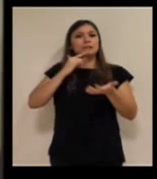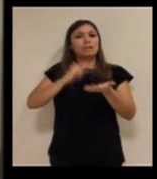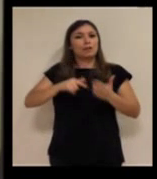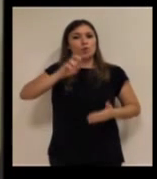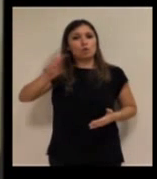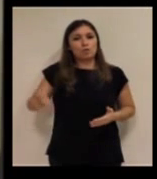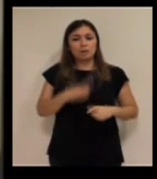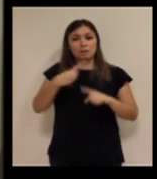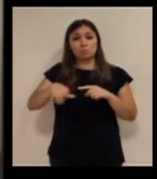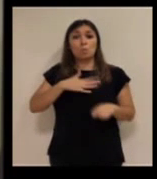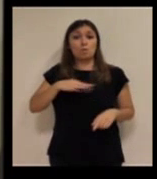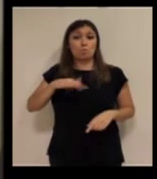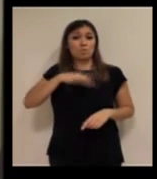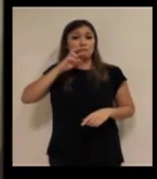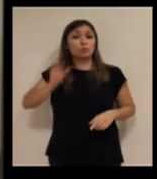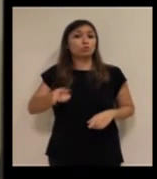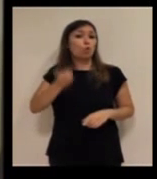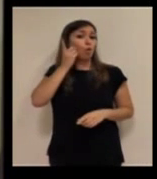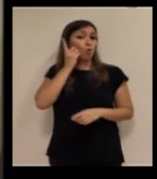posibilidades.